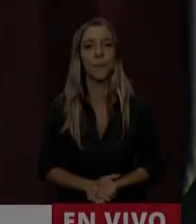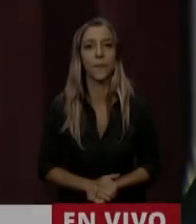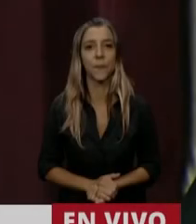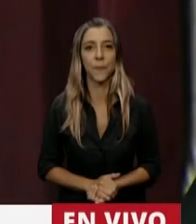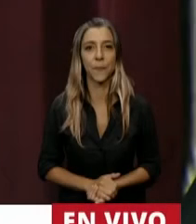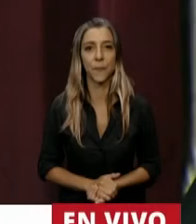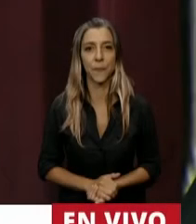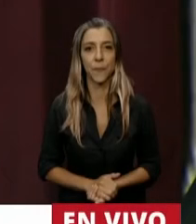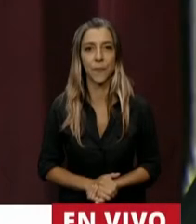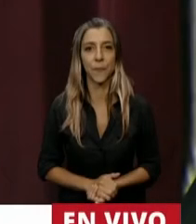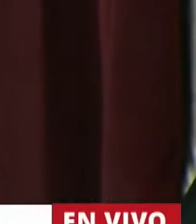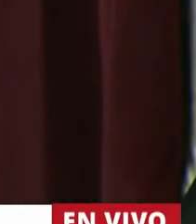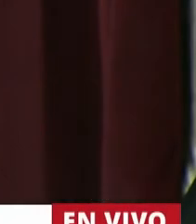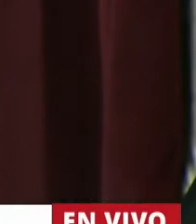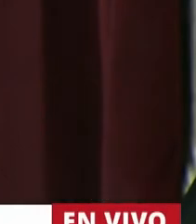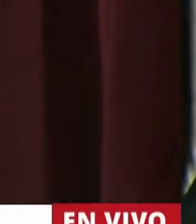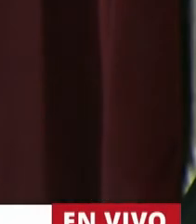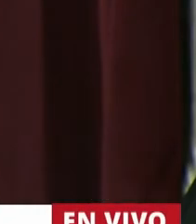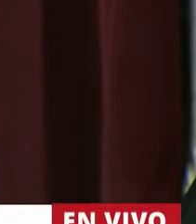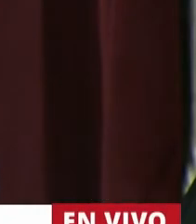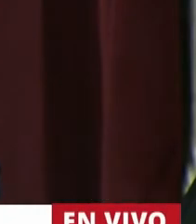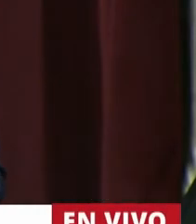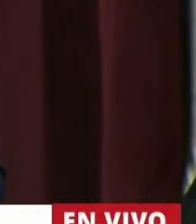El uso de la palabra al diputado Martín Nicolás Medina.